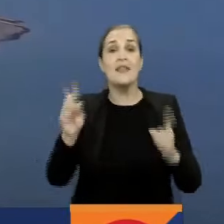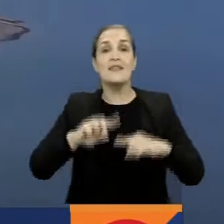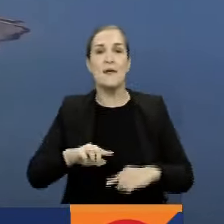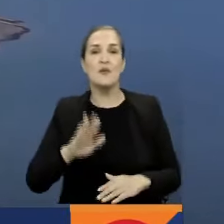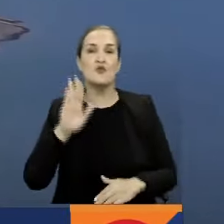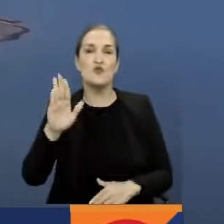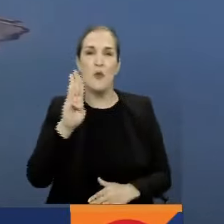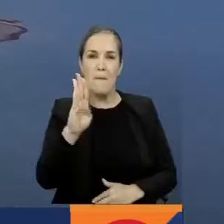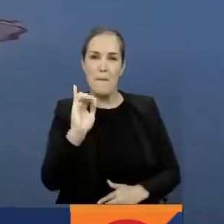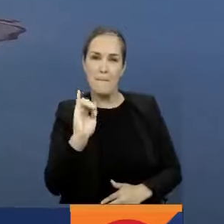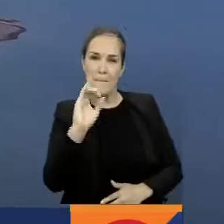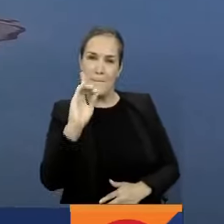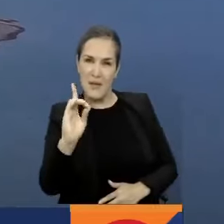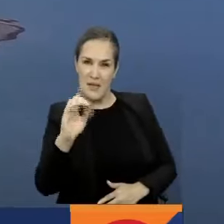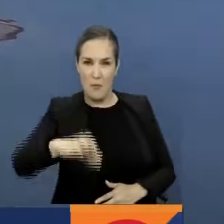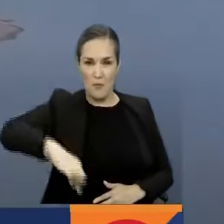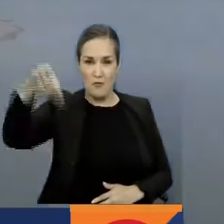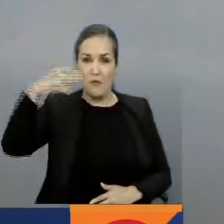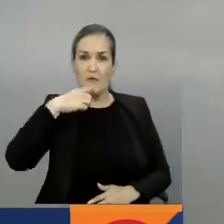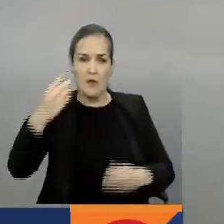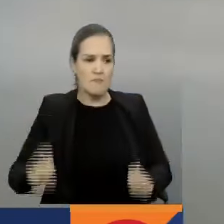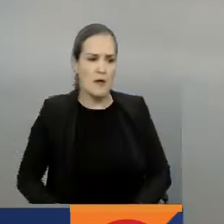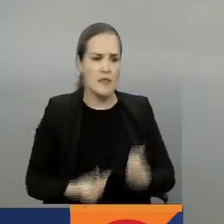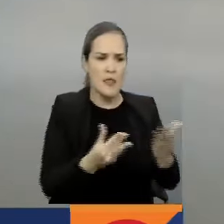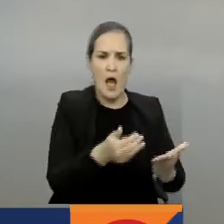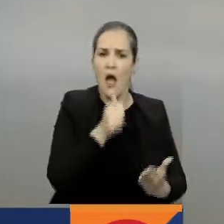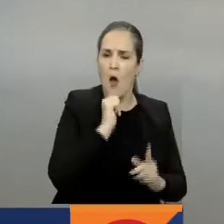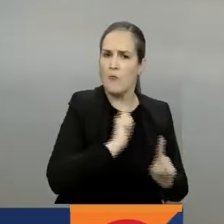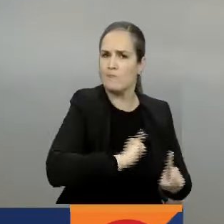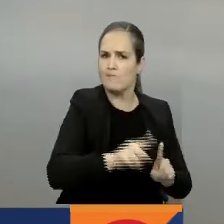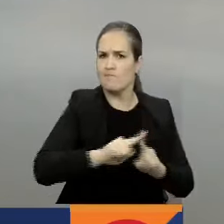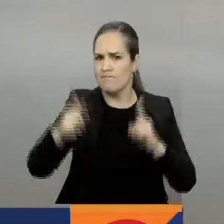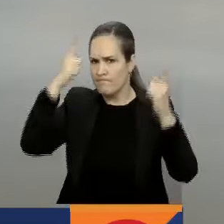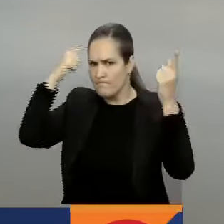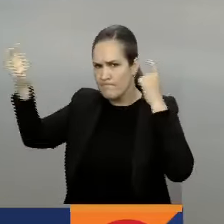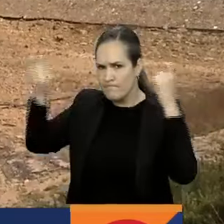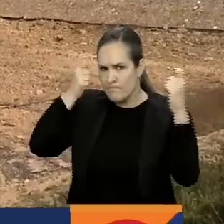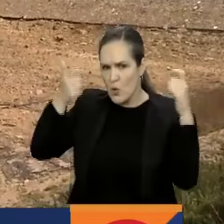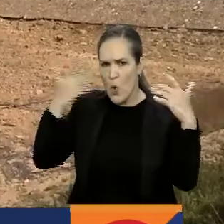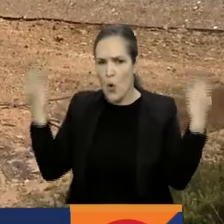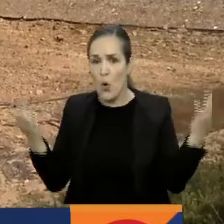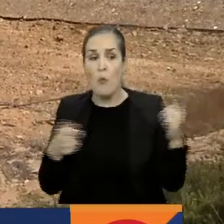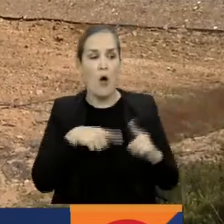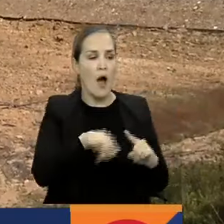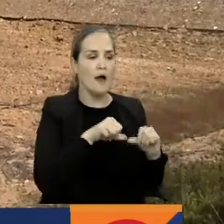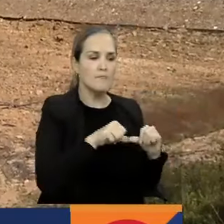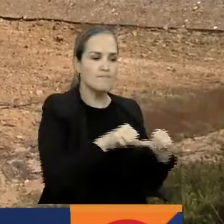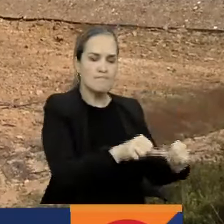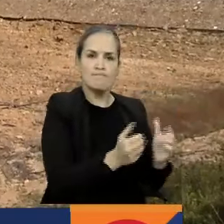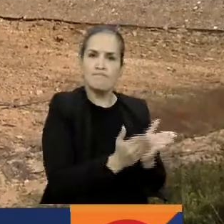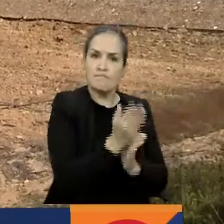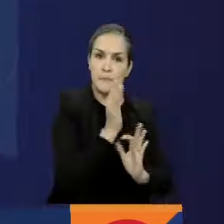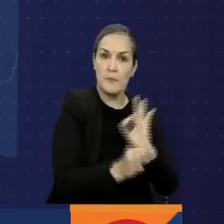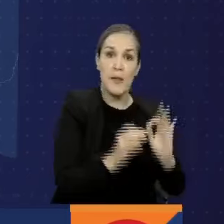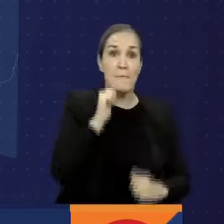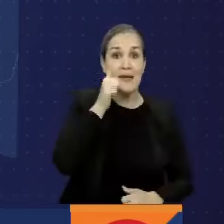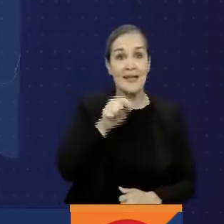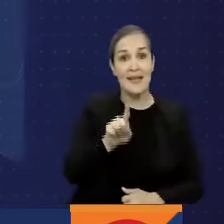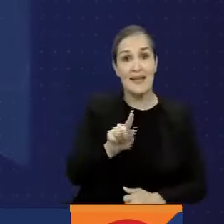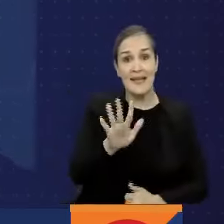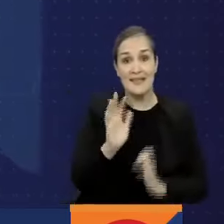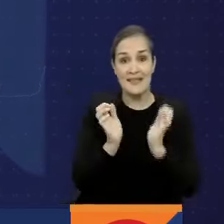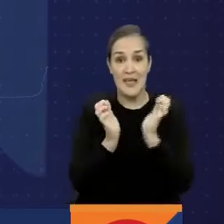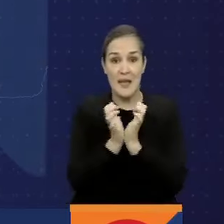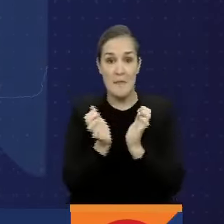Desarrollo apoyarán a la ciudad con alternativas de abastecimiento y adelantarán campañas para lograr prácticas sostenibles. Mañana 15 de mayo, la